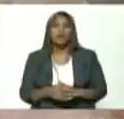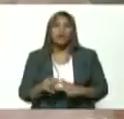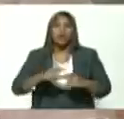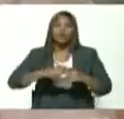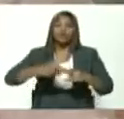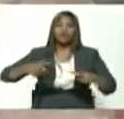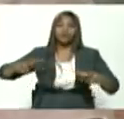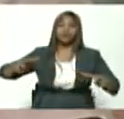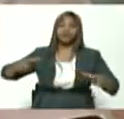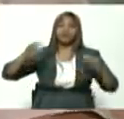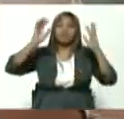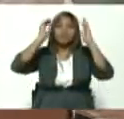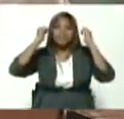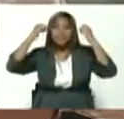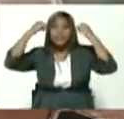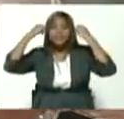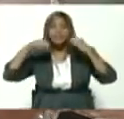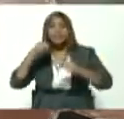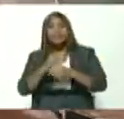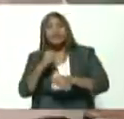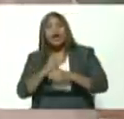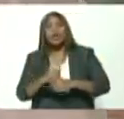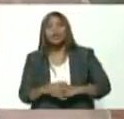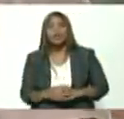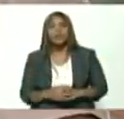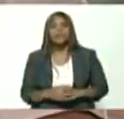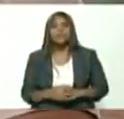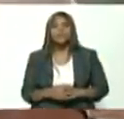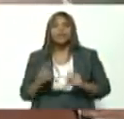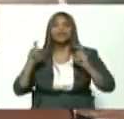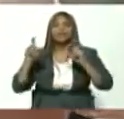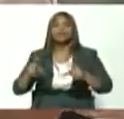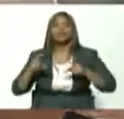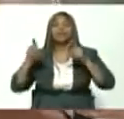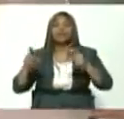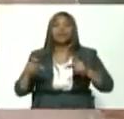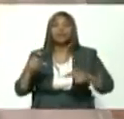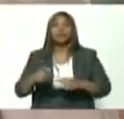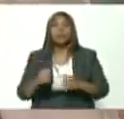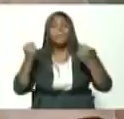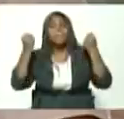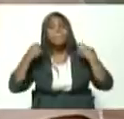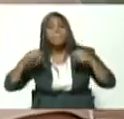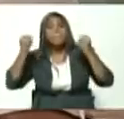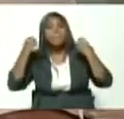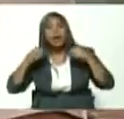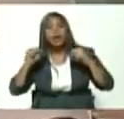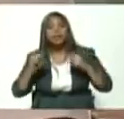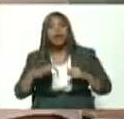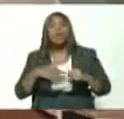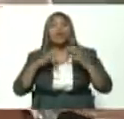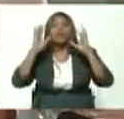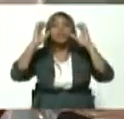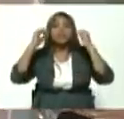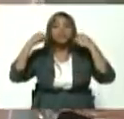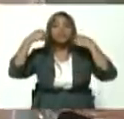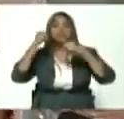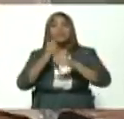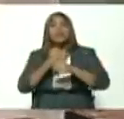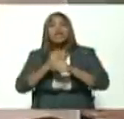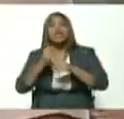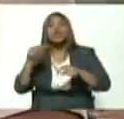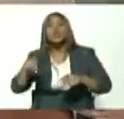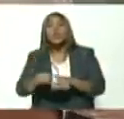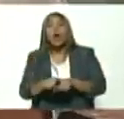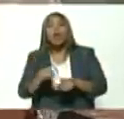milicia obrera en el adiestramiento en los entrenamientos para tener una milicia obrera como la tenemos